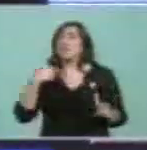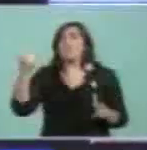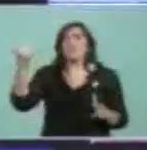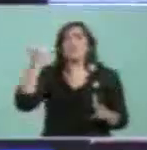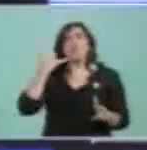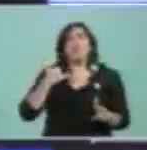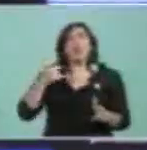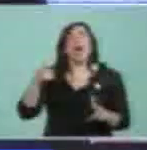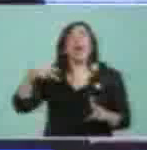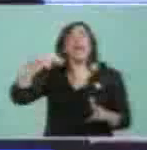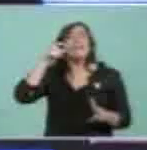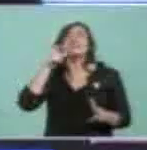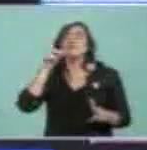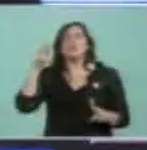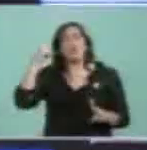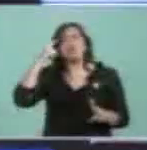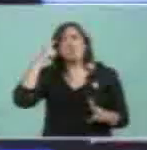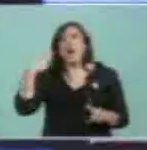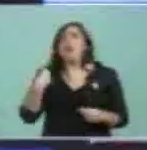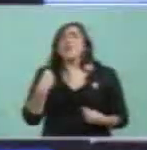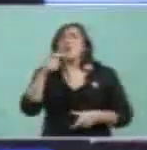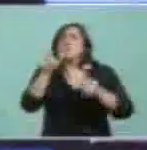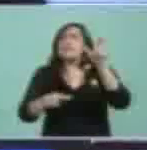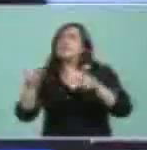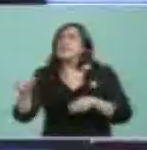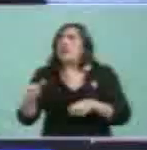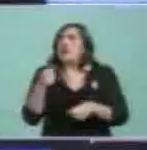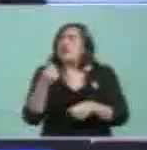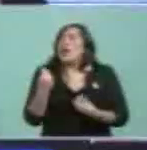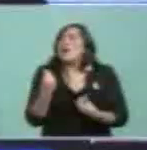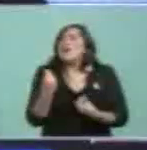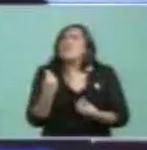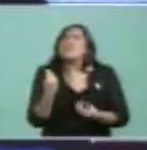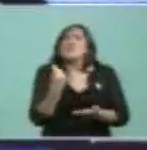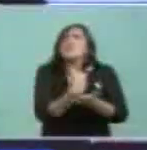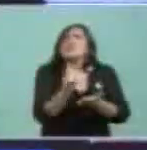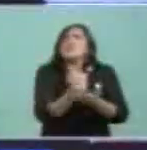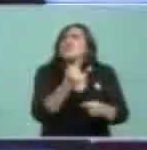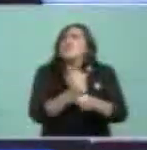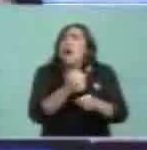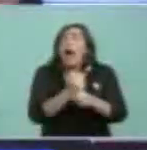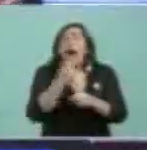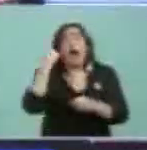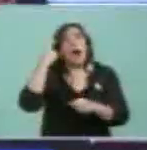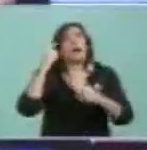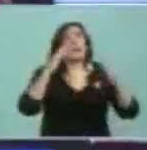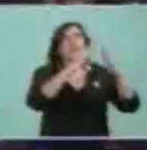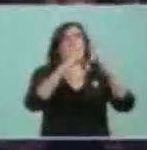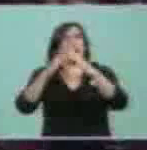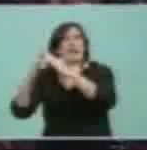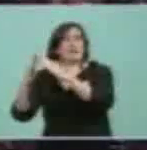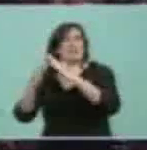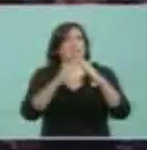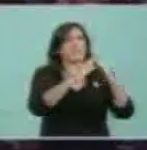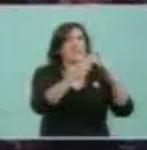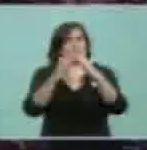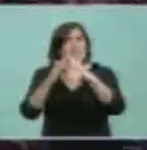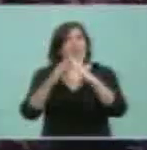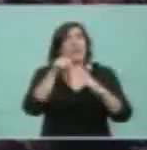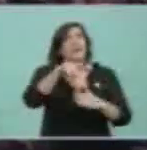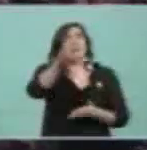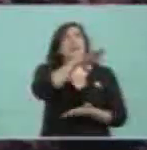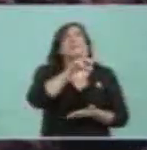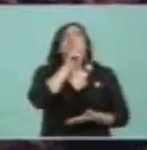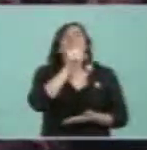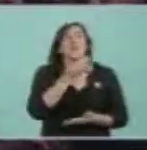la desocupación? Vamos a darle casas a la gente, estamos construyendo 5.000 casas, un pueblo. La desocupación en Lomas del Tafí